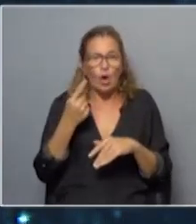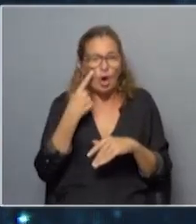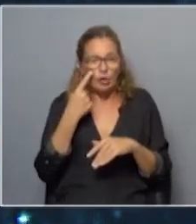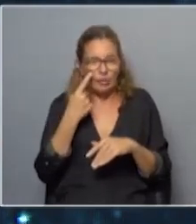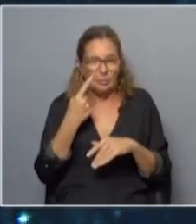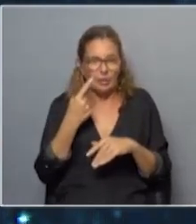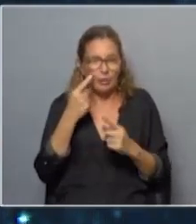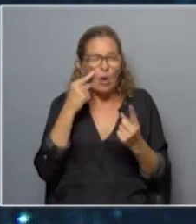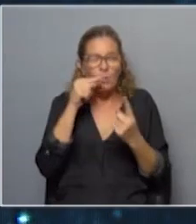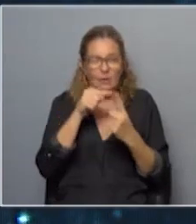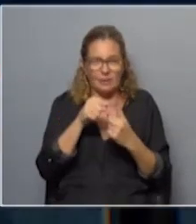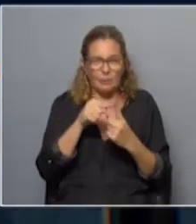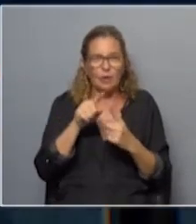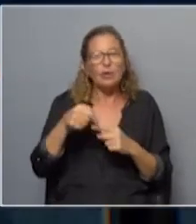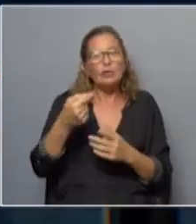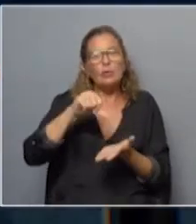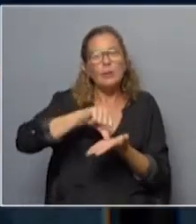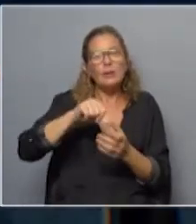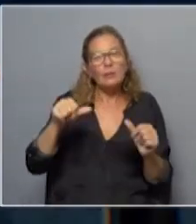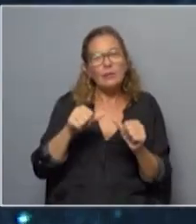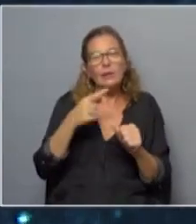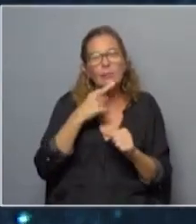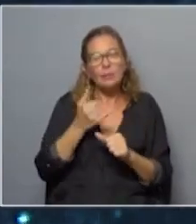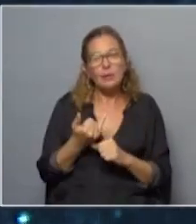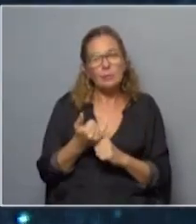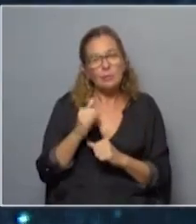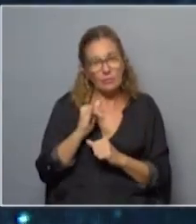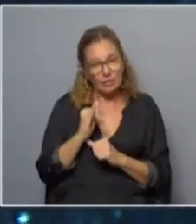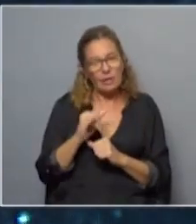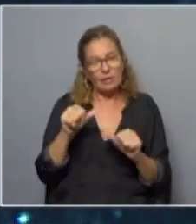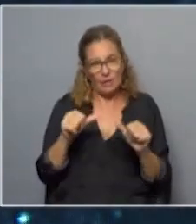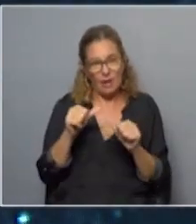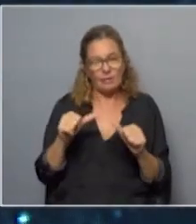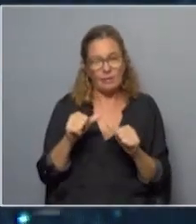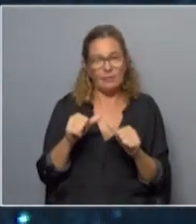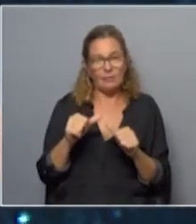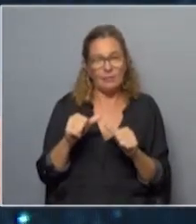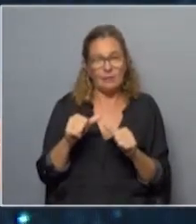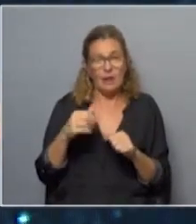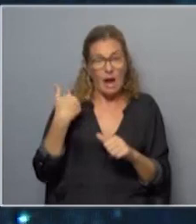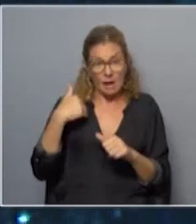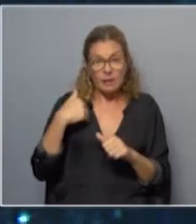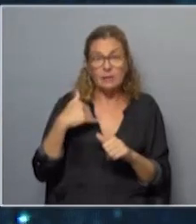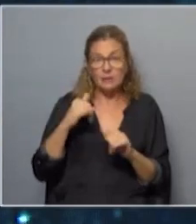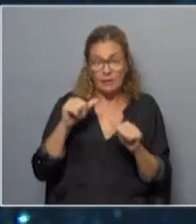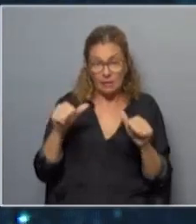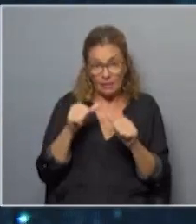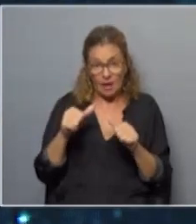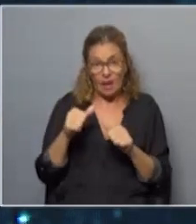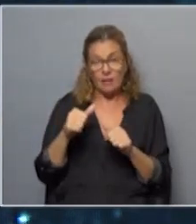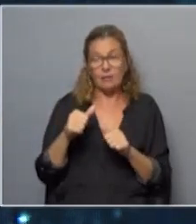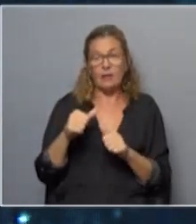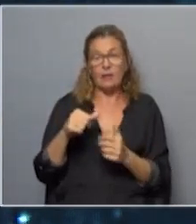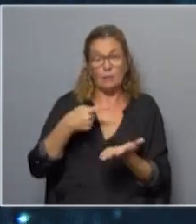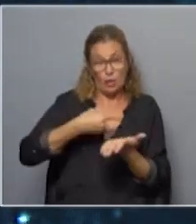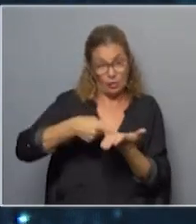referencia objetivo. ¿Esto en otros países se hace, por ejemplo? Sí, se hace, sí. hace en... Bueno, en Argentina mismo se hace en la provincia de Buenos